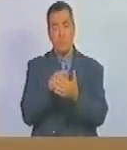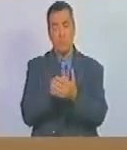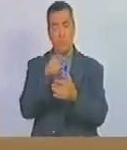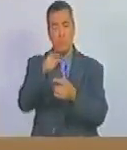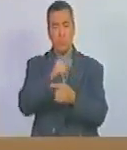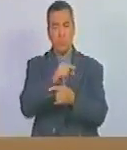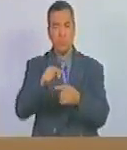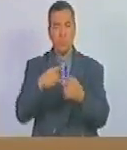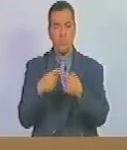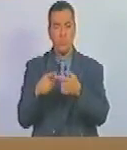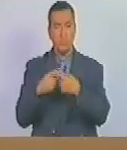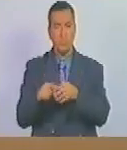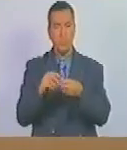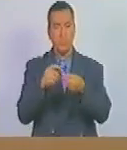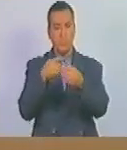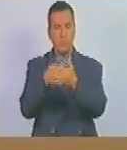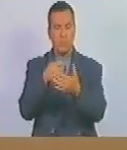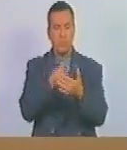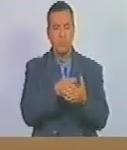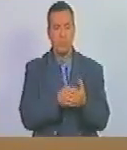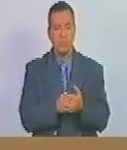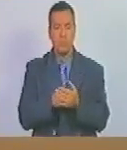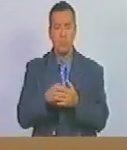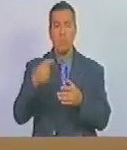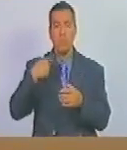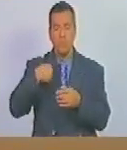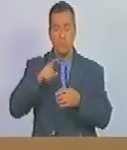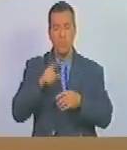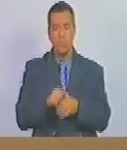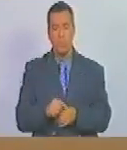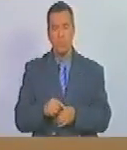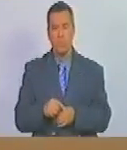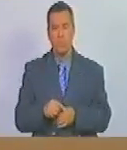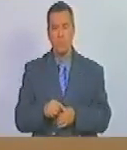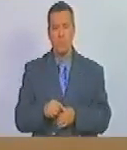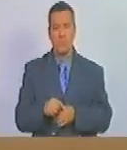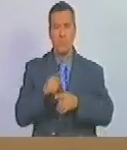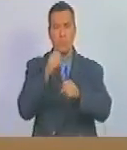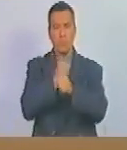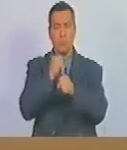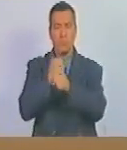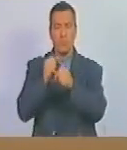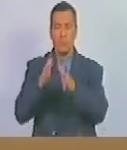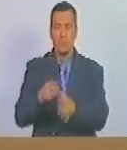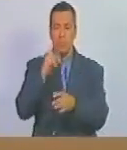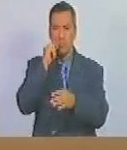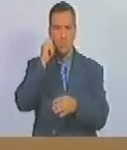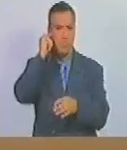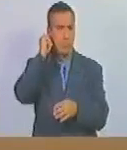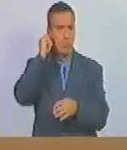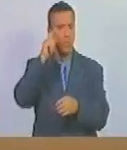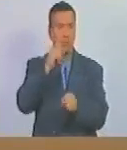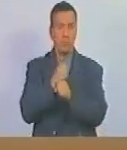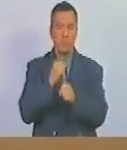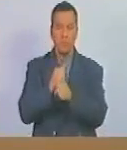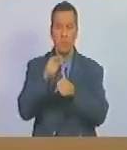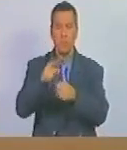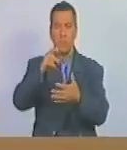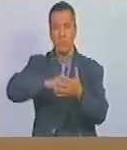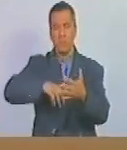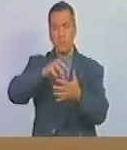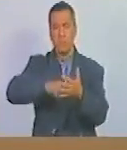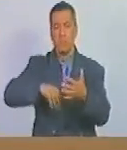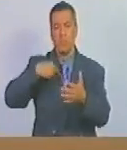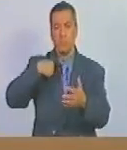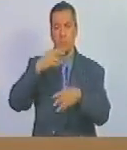salario y otras remuneraciones debidas a la trabajadora o el trabajador agrícola